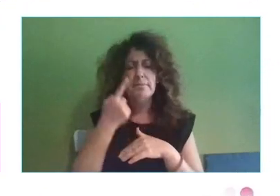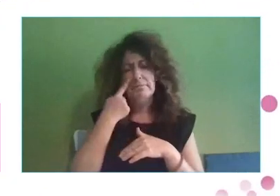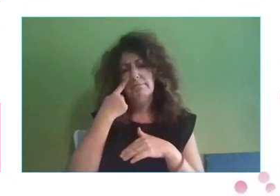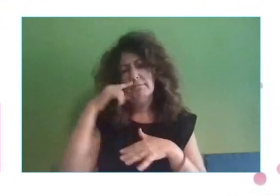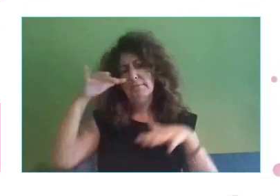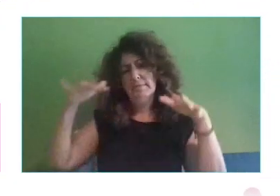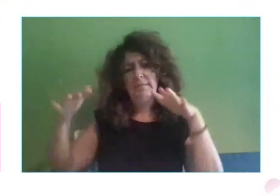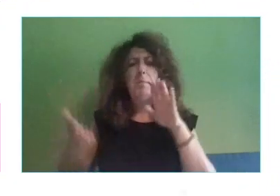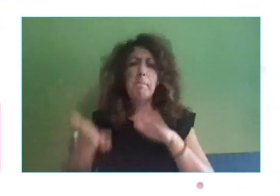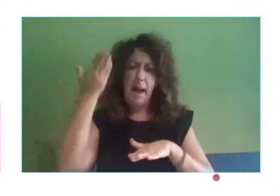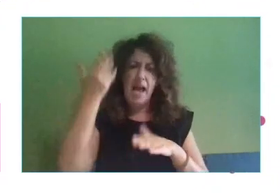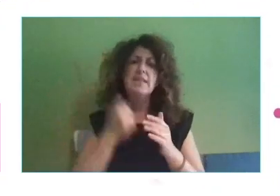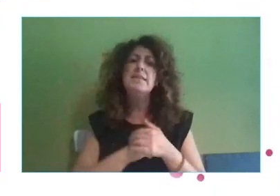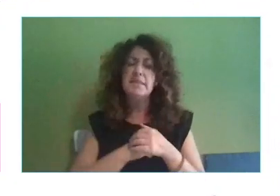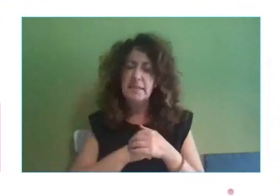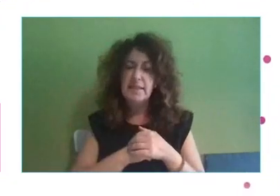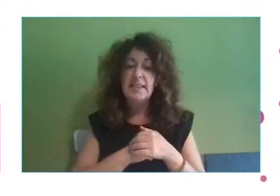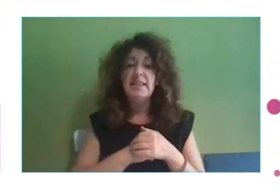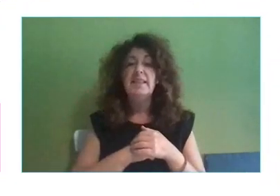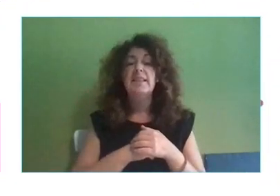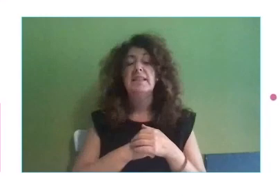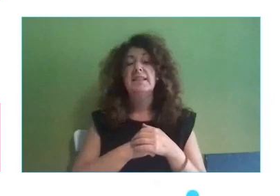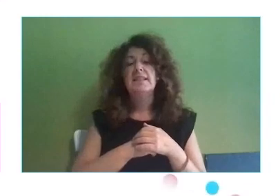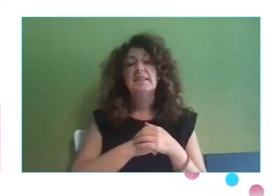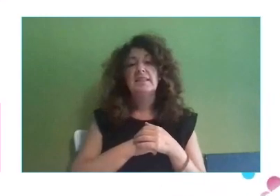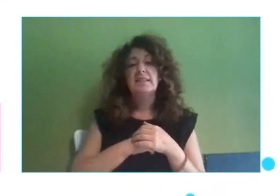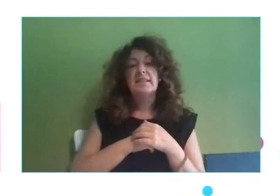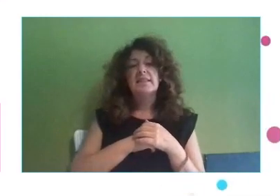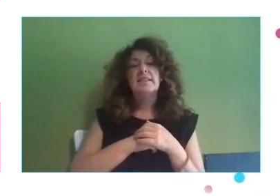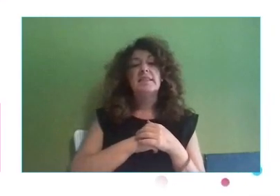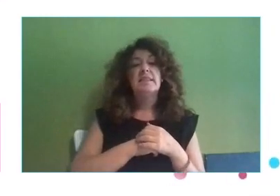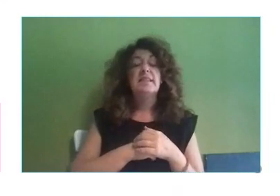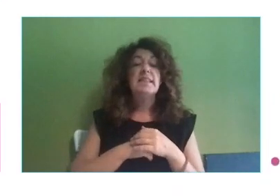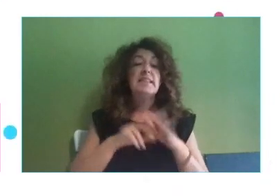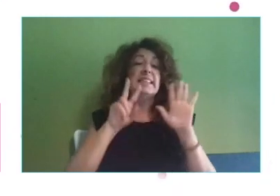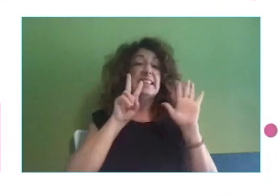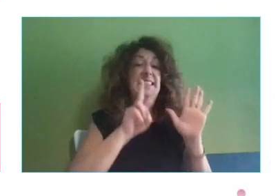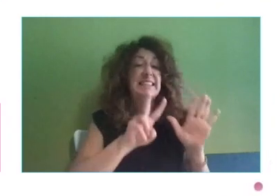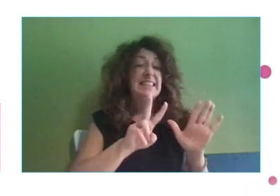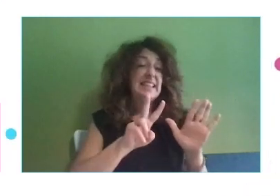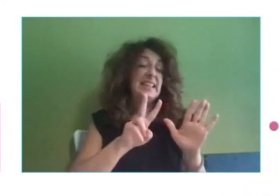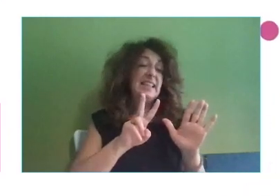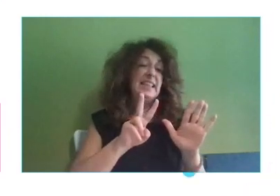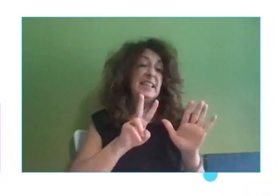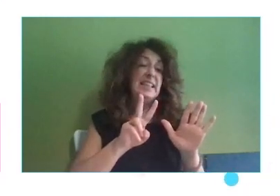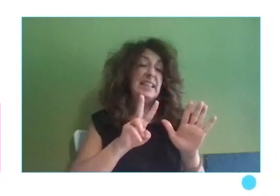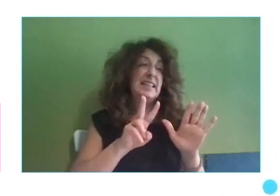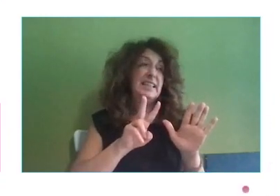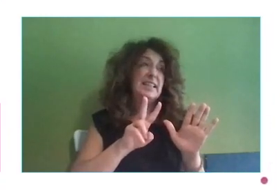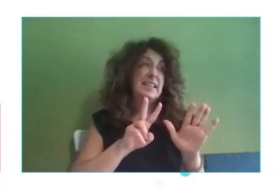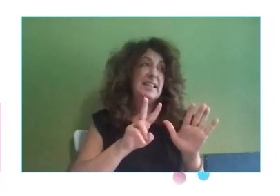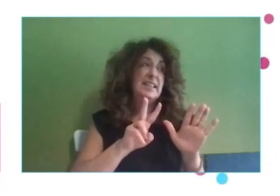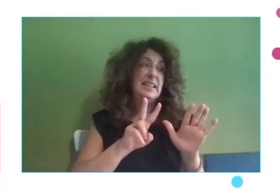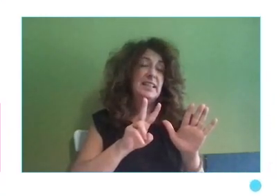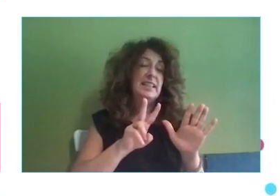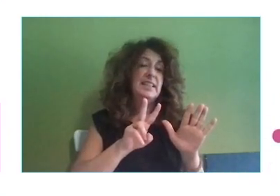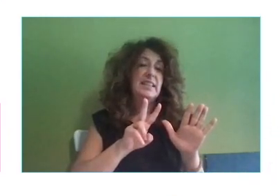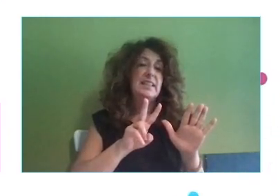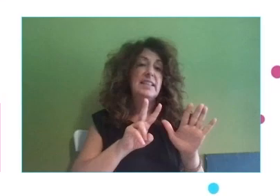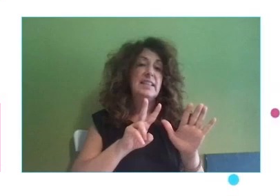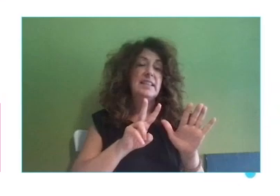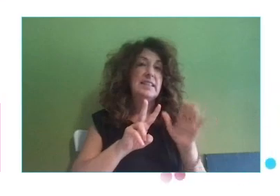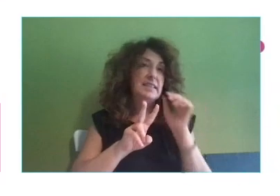media. Tres cuartas partes de las personas que están en edad laboral no están trabajando. Es